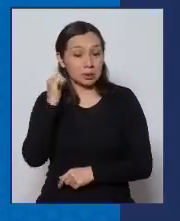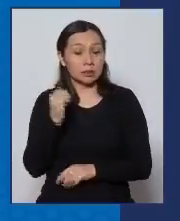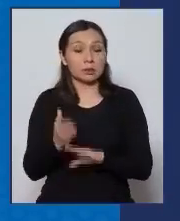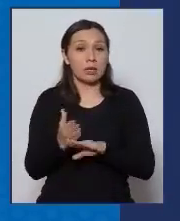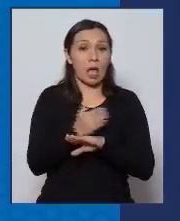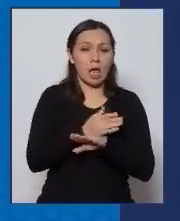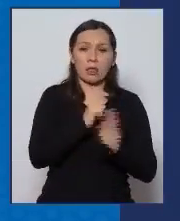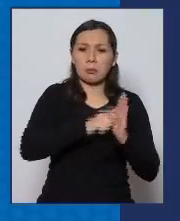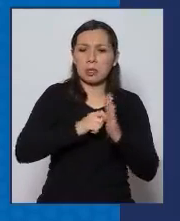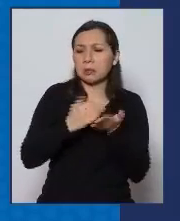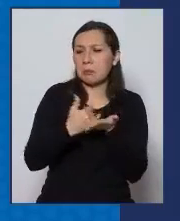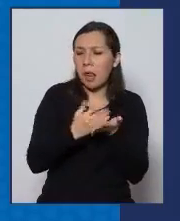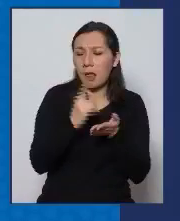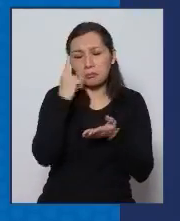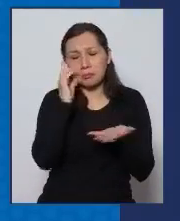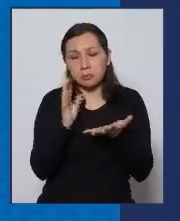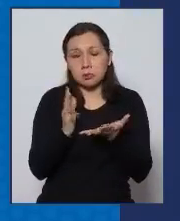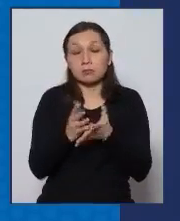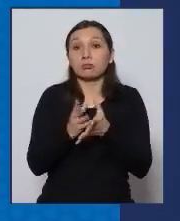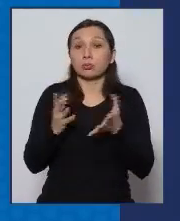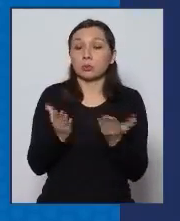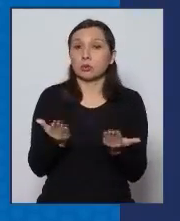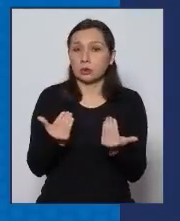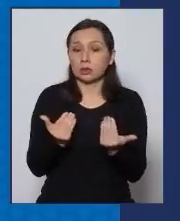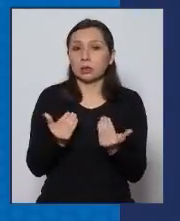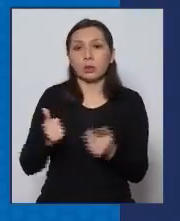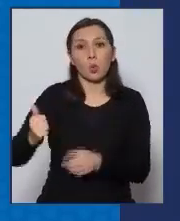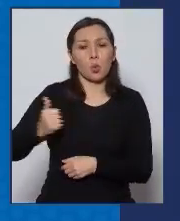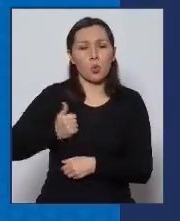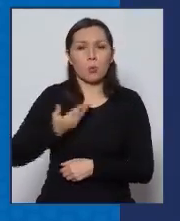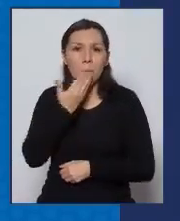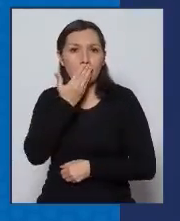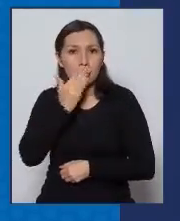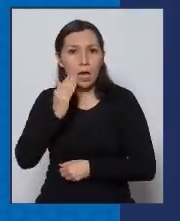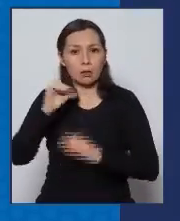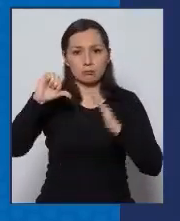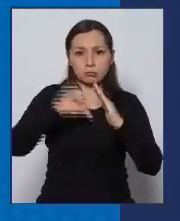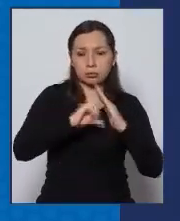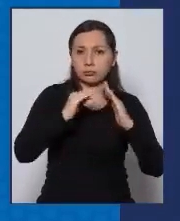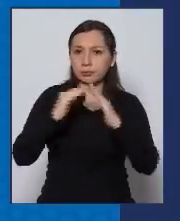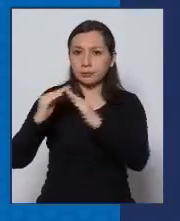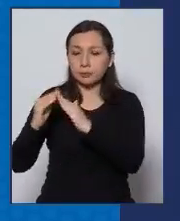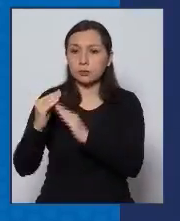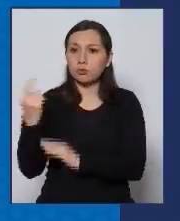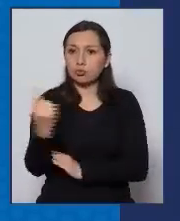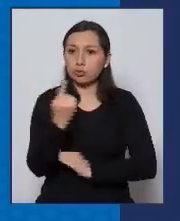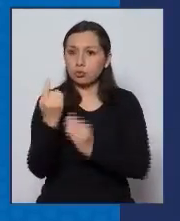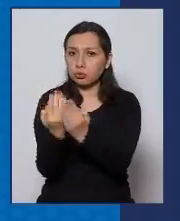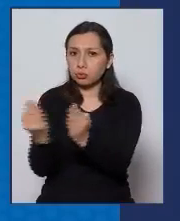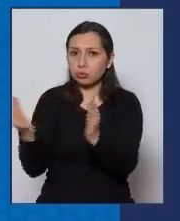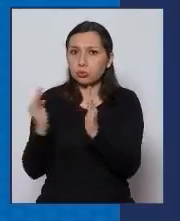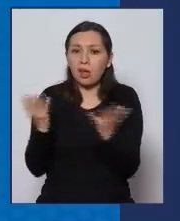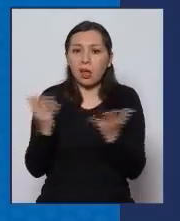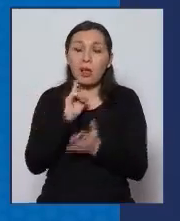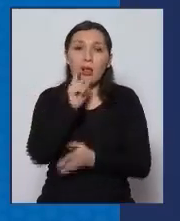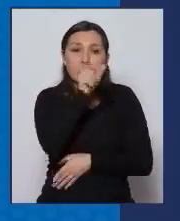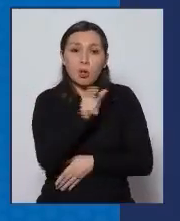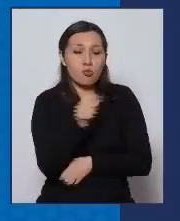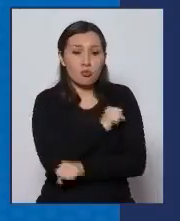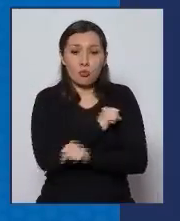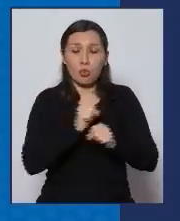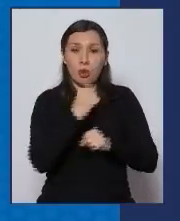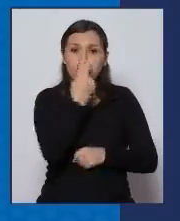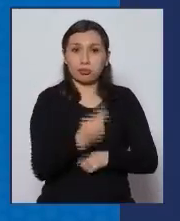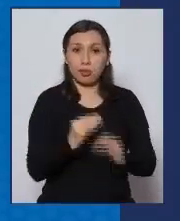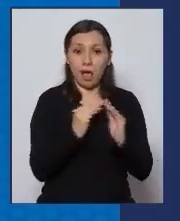teníamos hace varios meses pero dada la necesidad de cumplir mejor las cuarentenas y los aislamientos en personas que no tienen